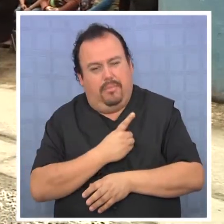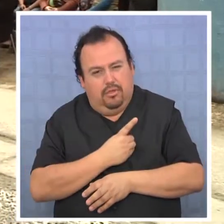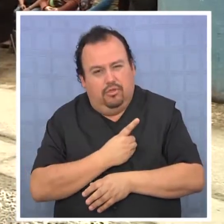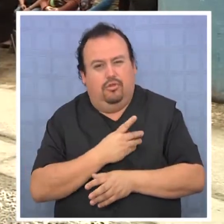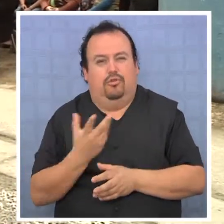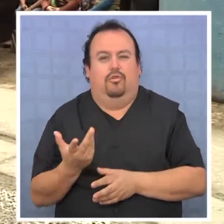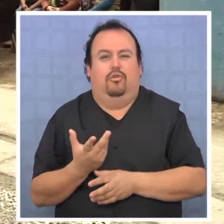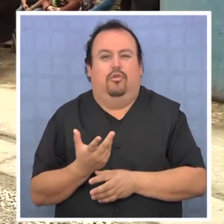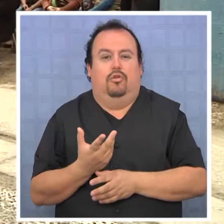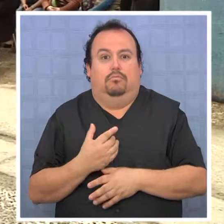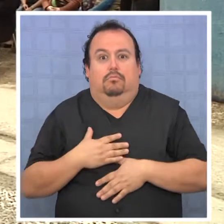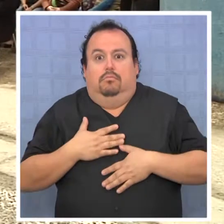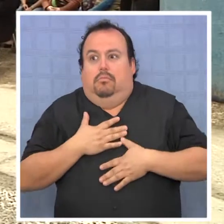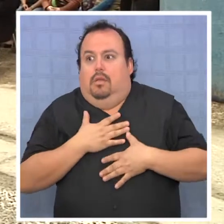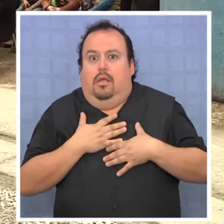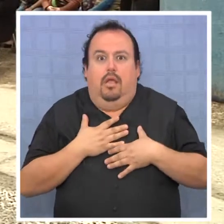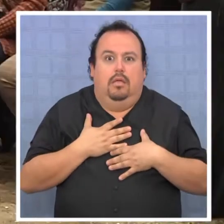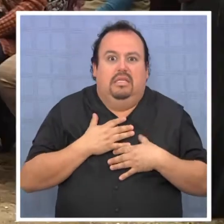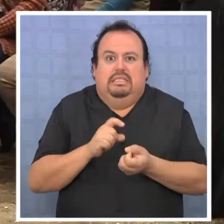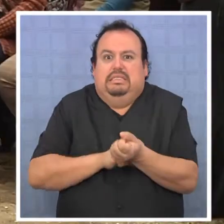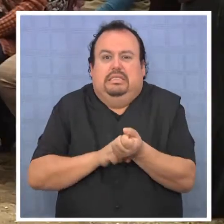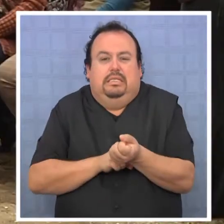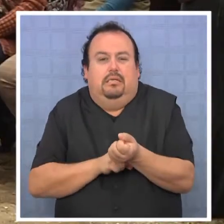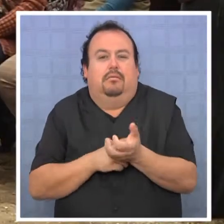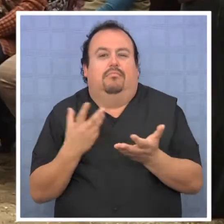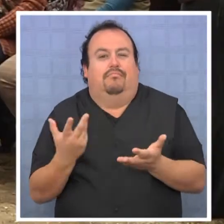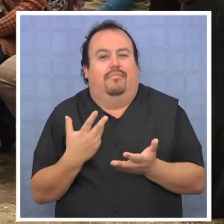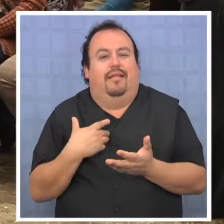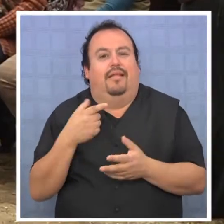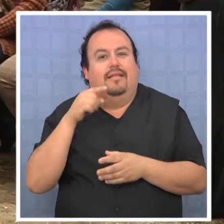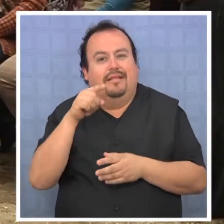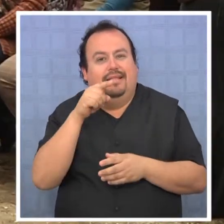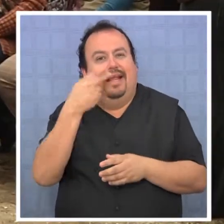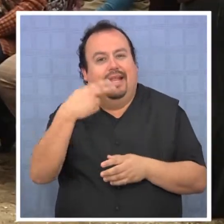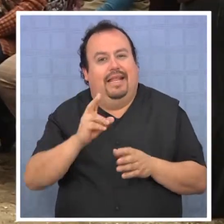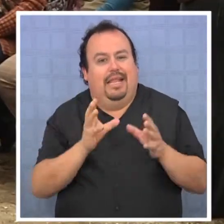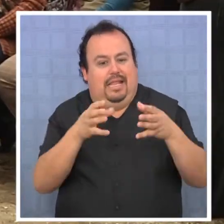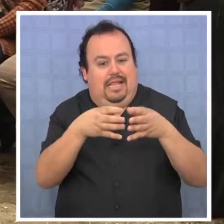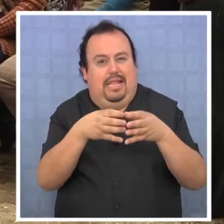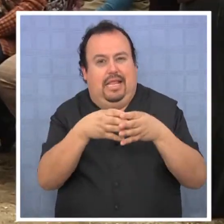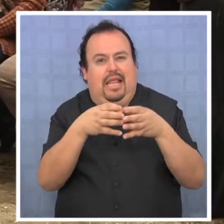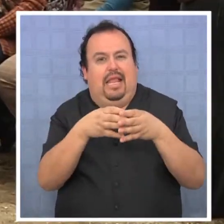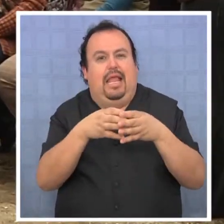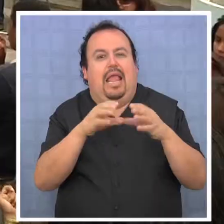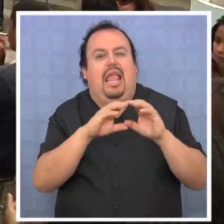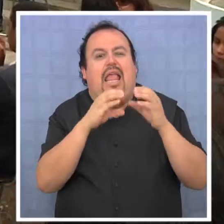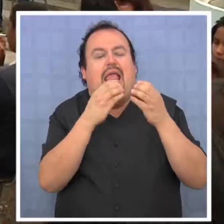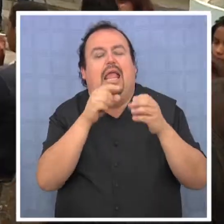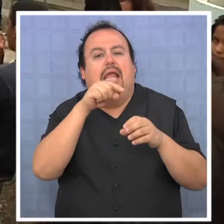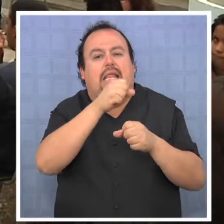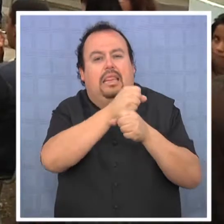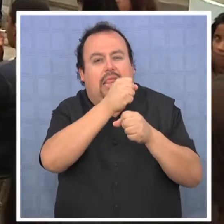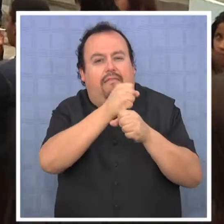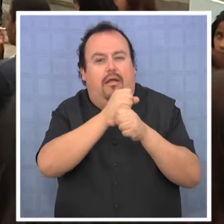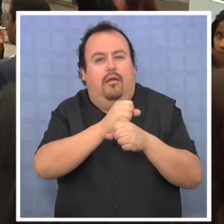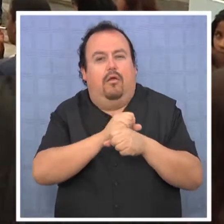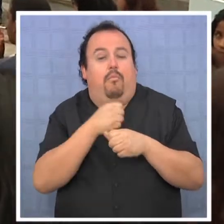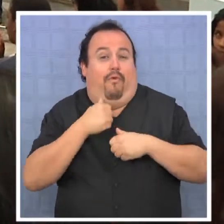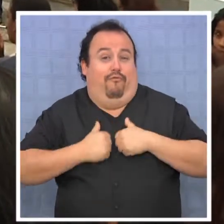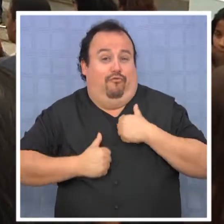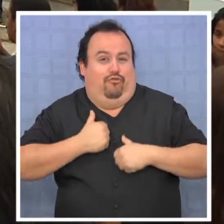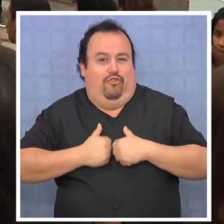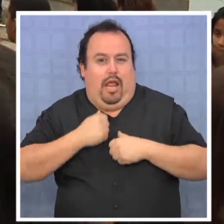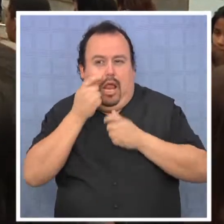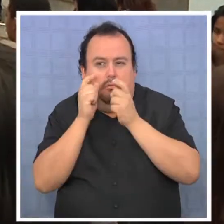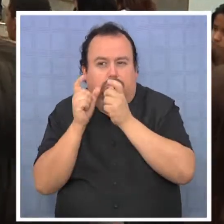o está iniciando un cuadro ansioso. Respecto al desarrollo de las redes de salud mental, nuestra región es una de las que